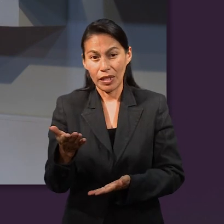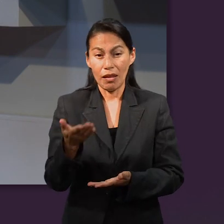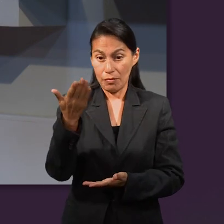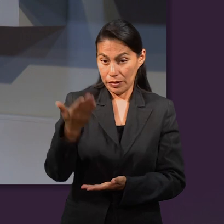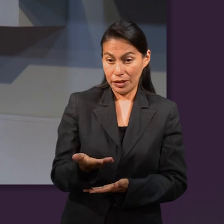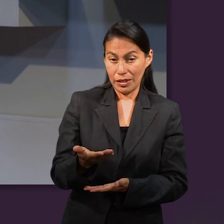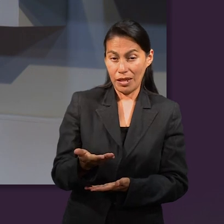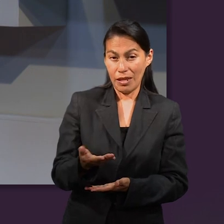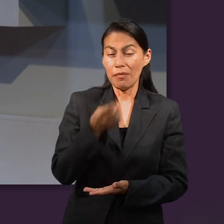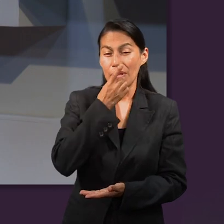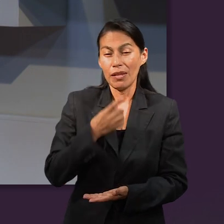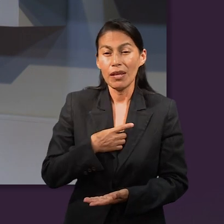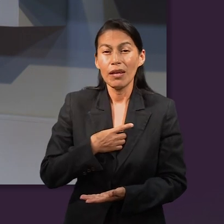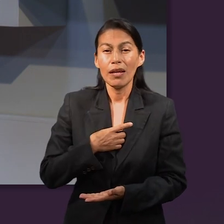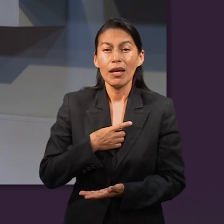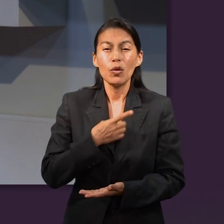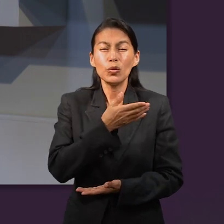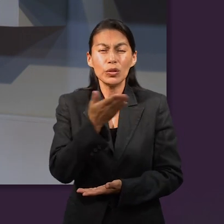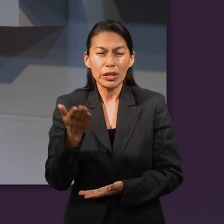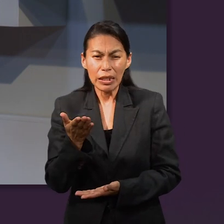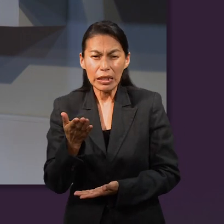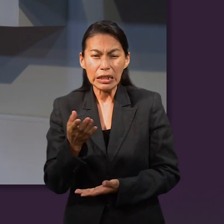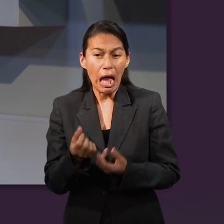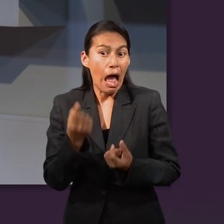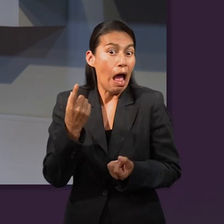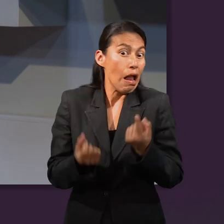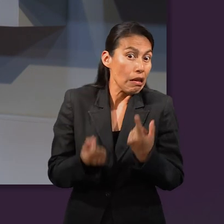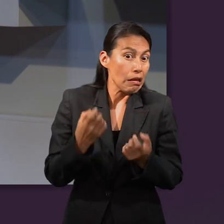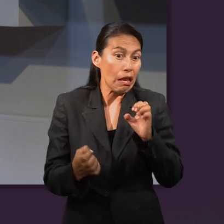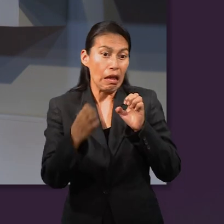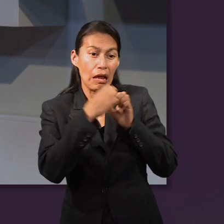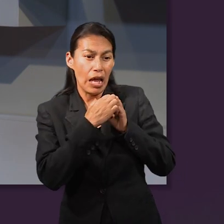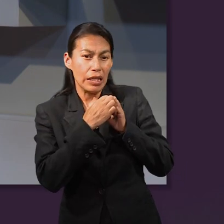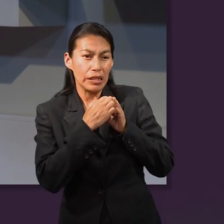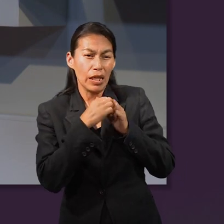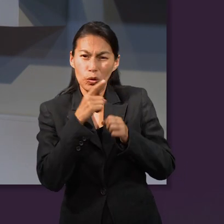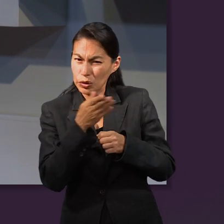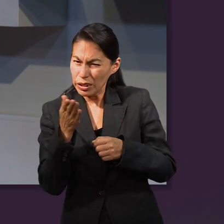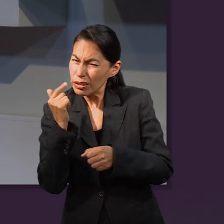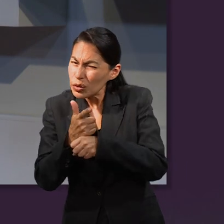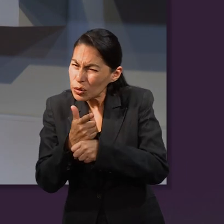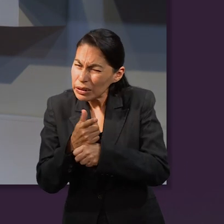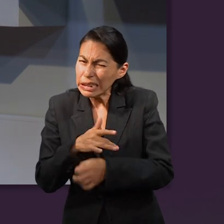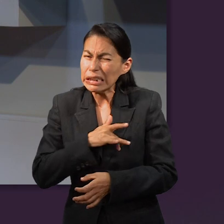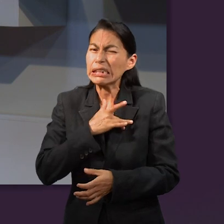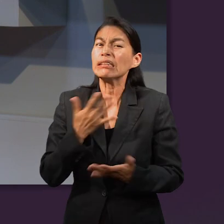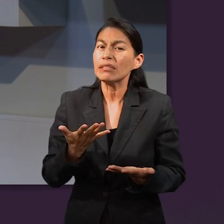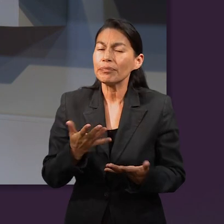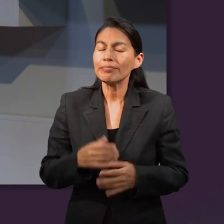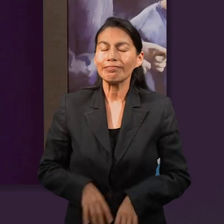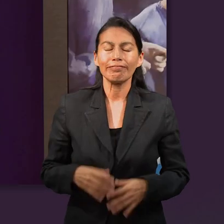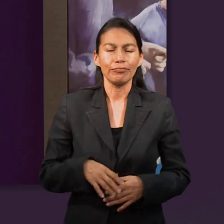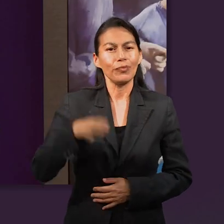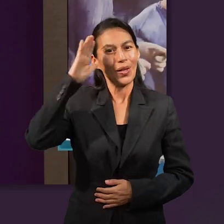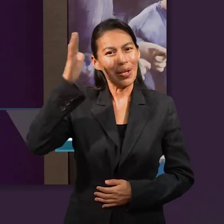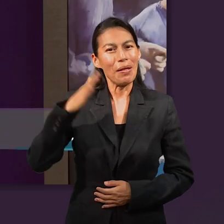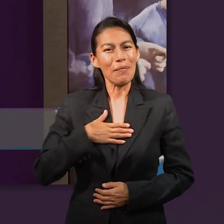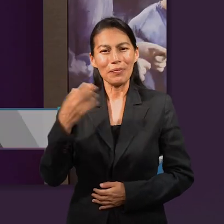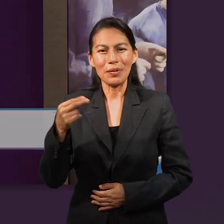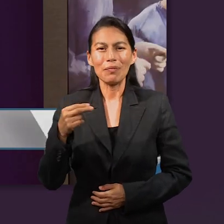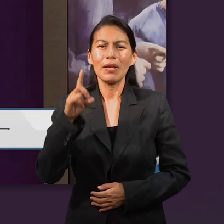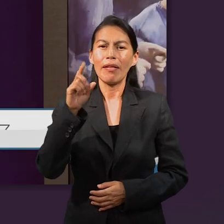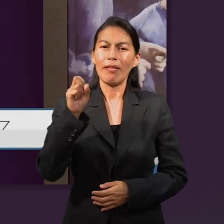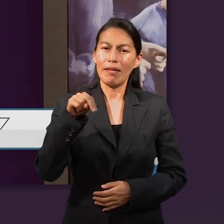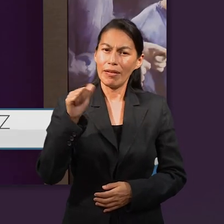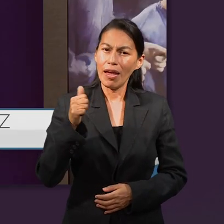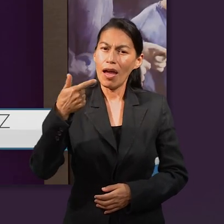presentaran y me contestaran la pregunta de qué han sentido cuando los han engañado y se han dado cuenta. Hola, mi nombre es